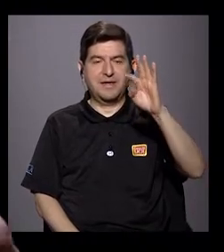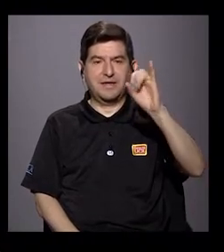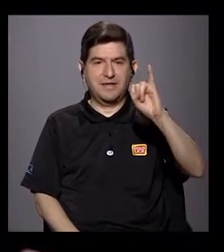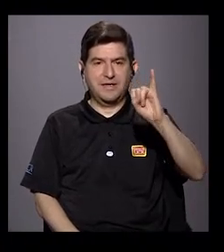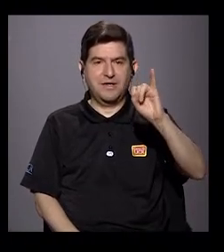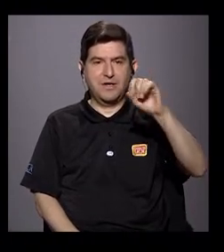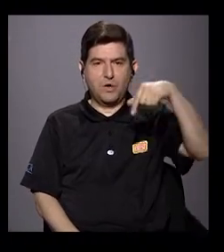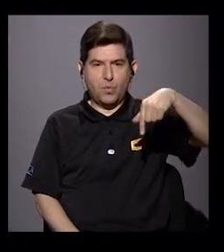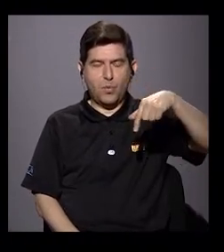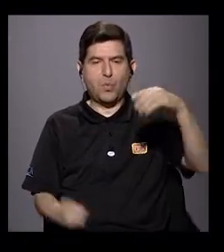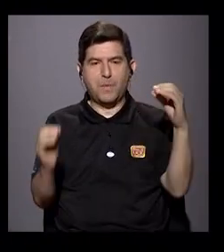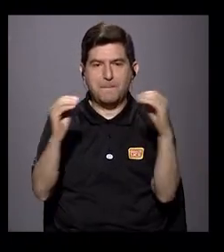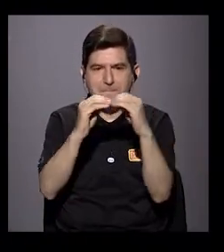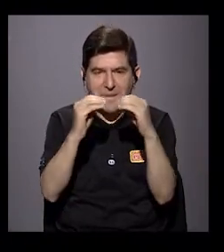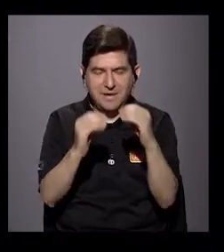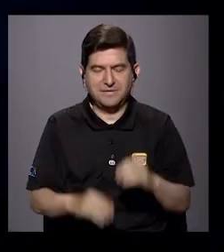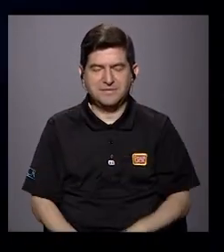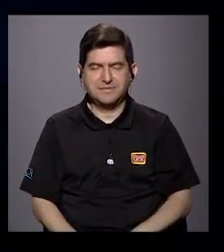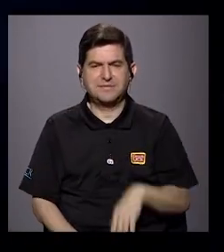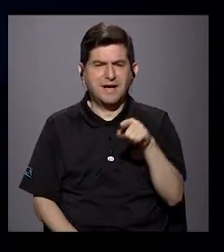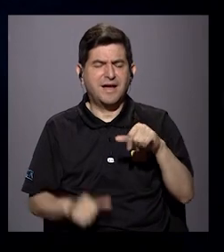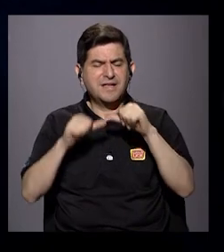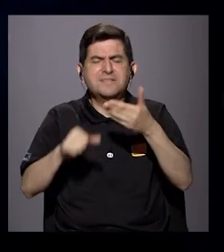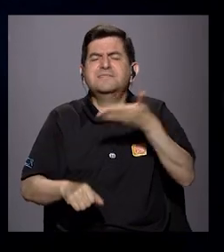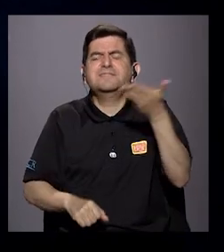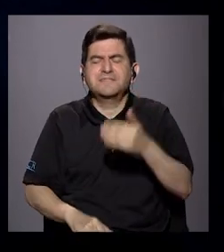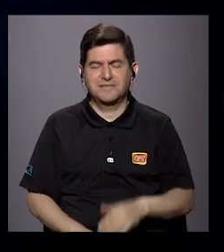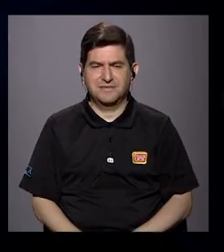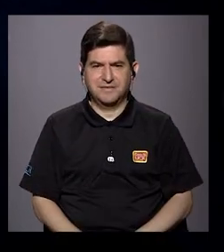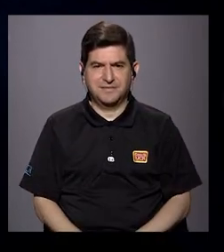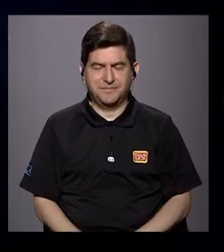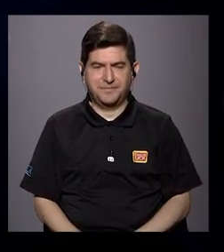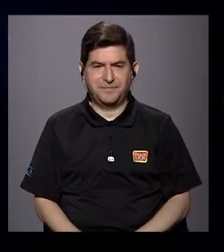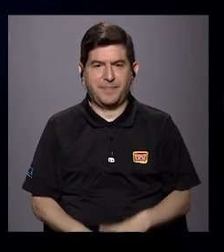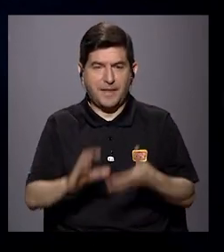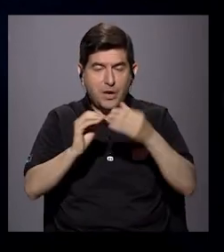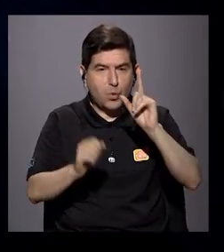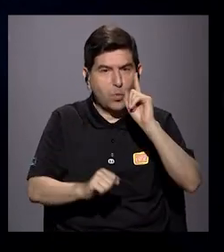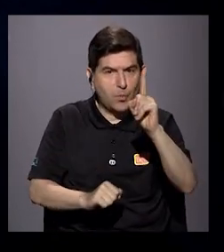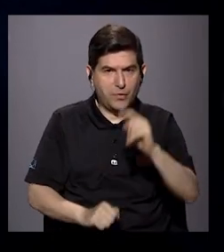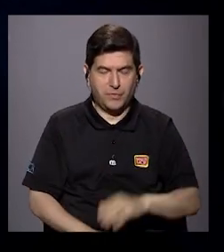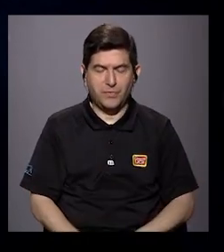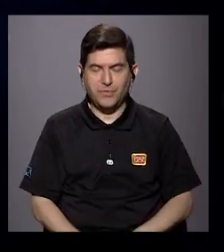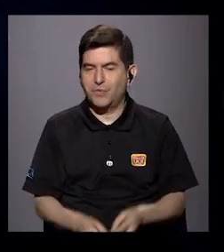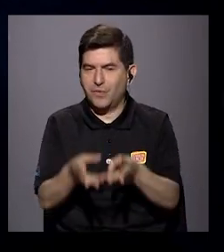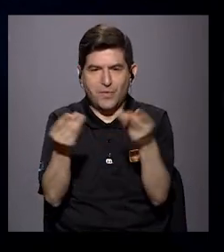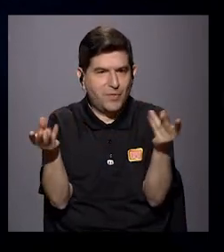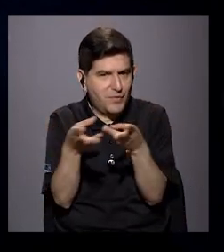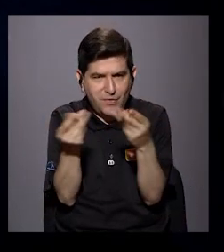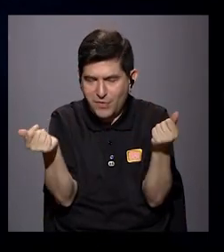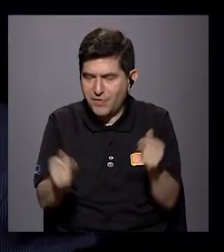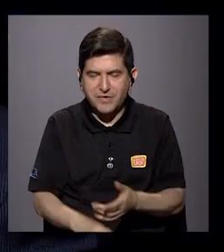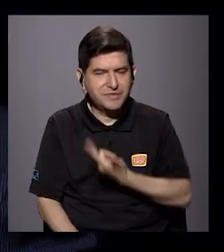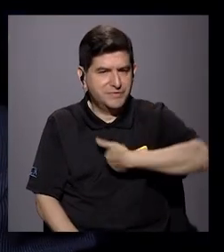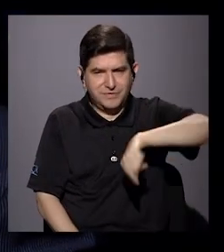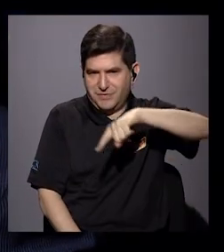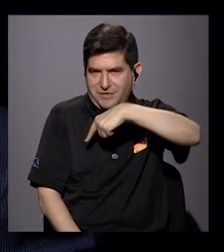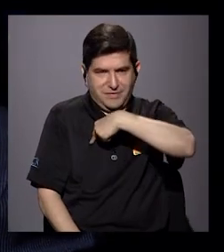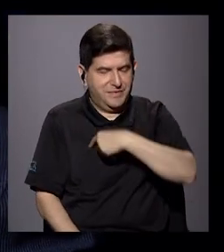propiamente como poniéndoles nombres y apellidos? Sí. A lo que sigue. A ver, número uno, no hemos resuelto todavía,